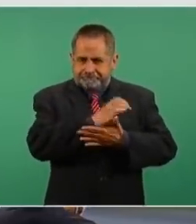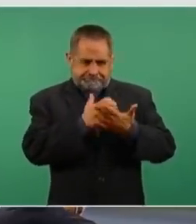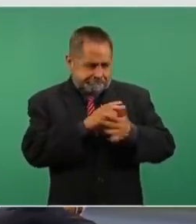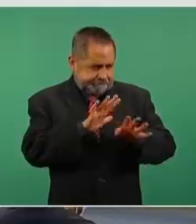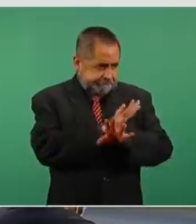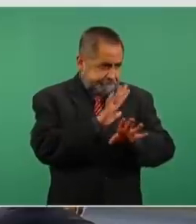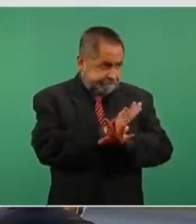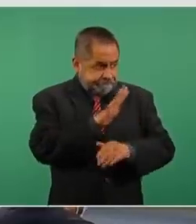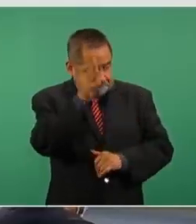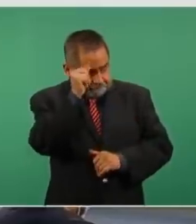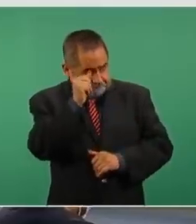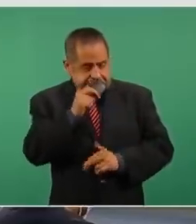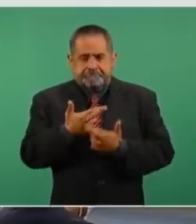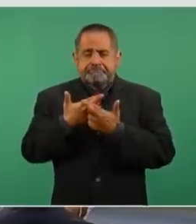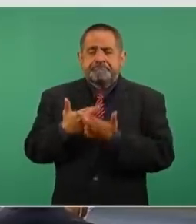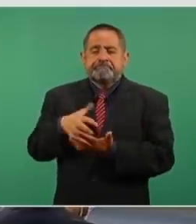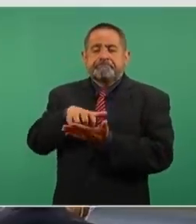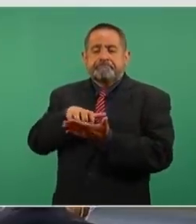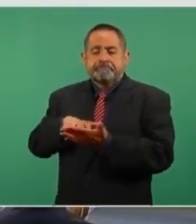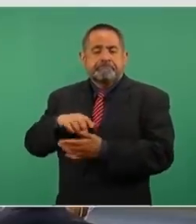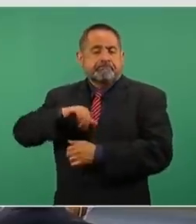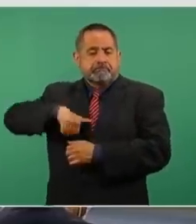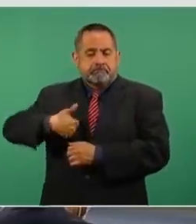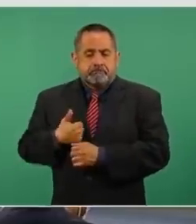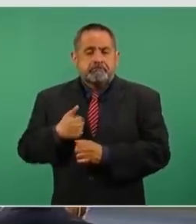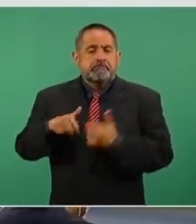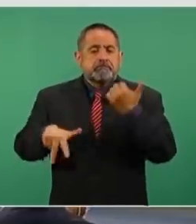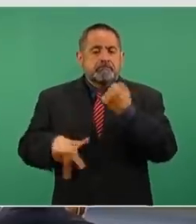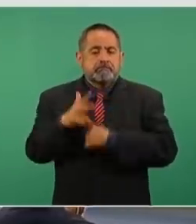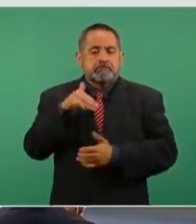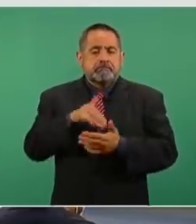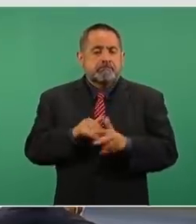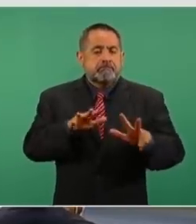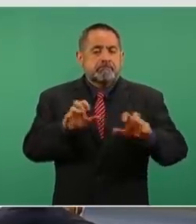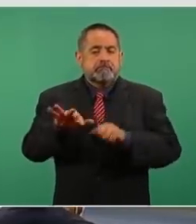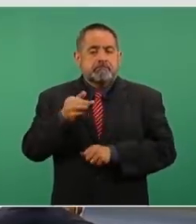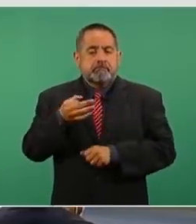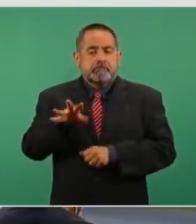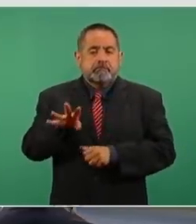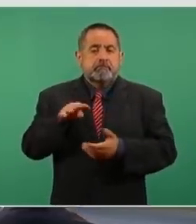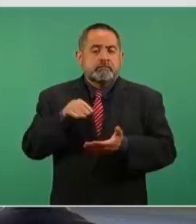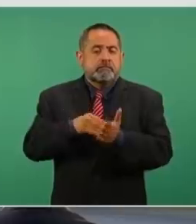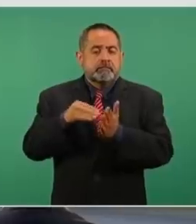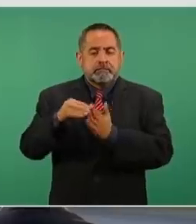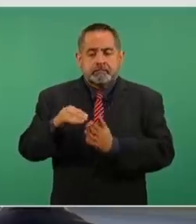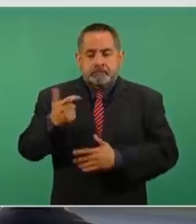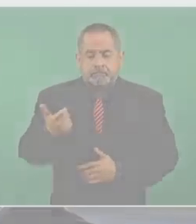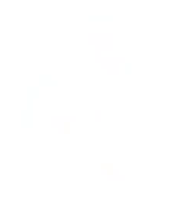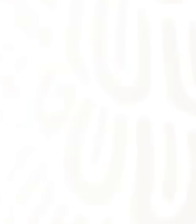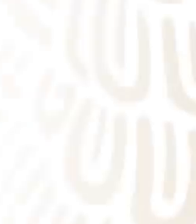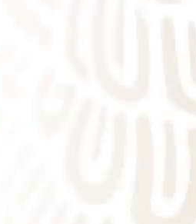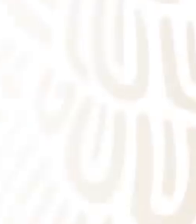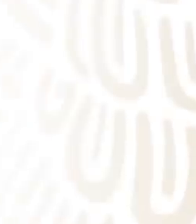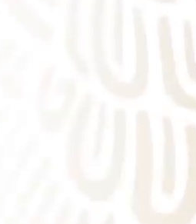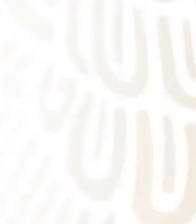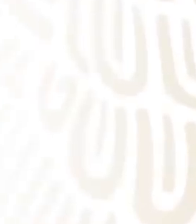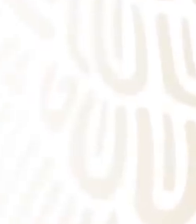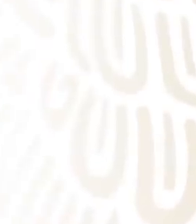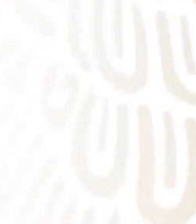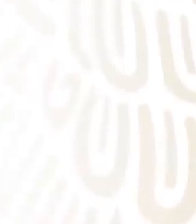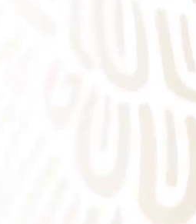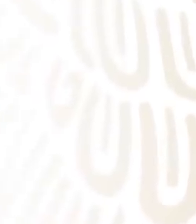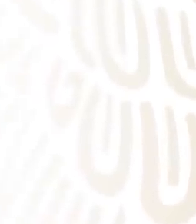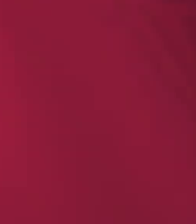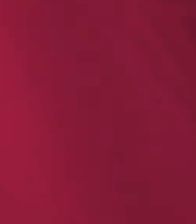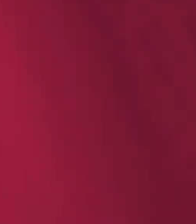contrato y es del orden de 13 mil 749 millones de pesos. Quédate en